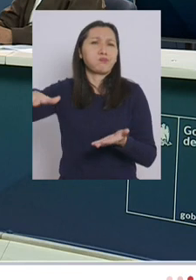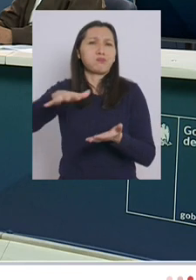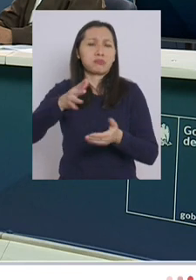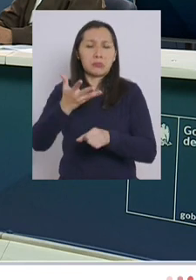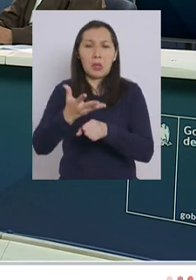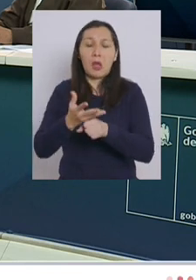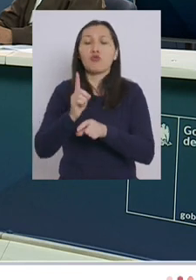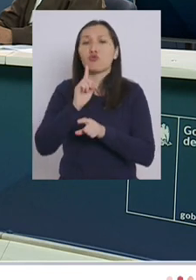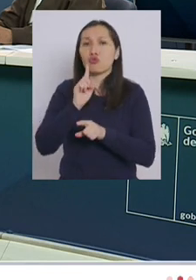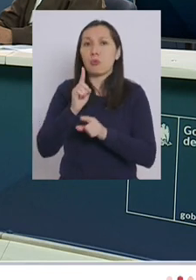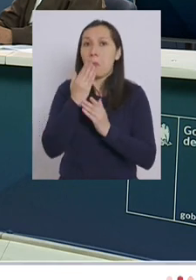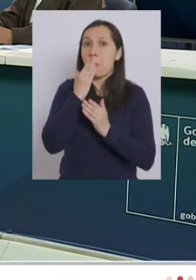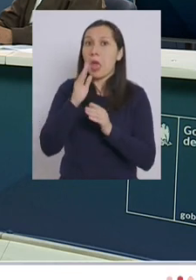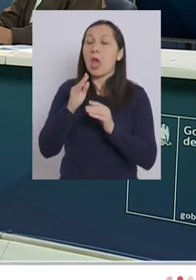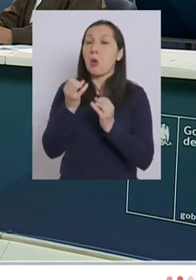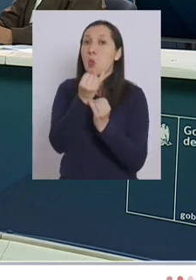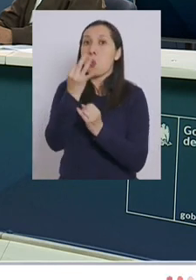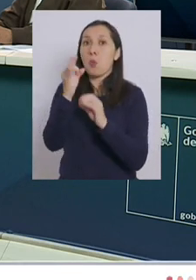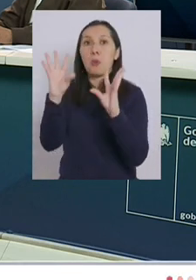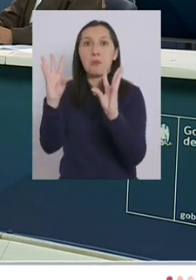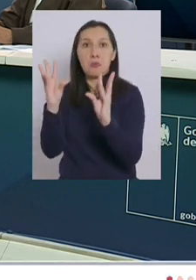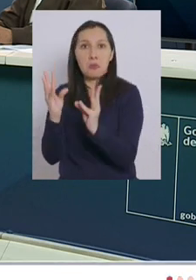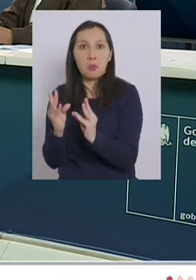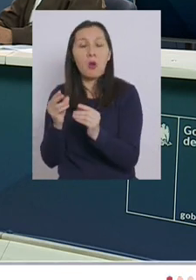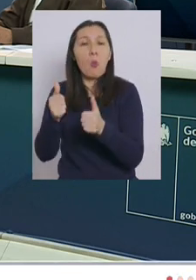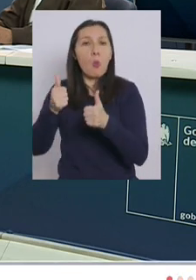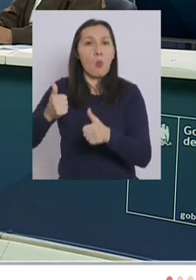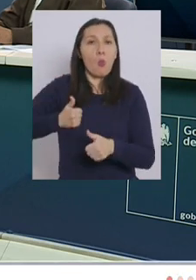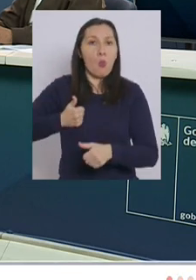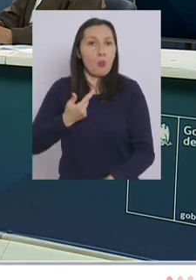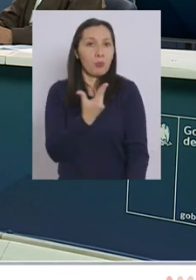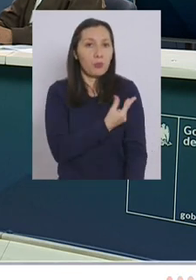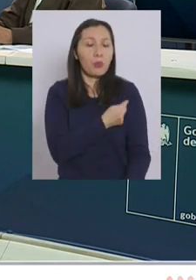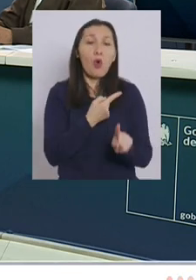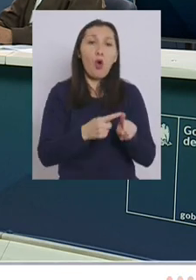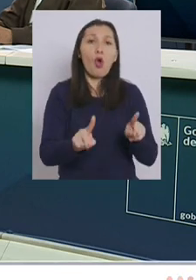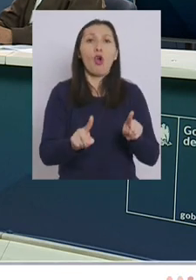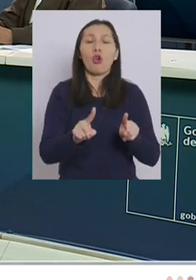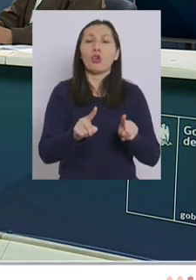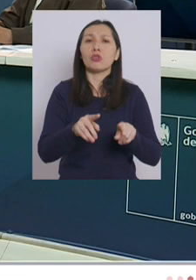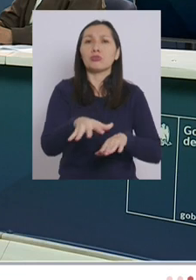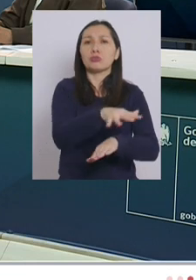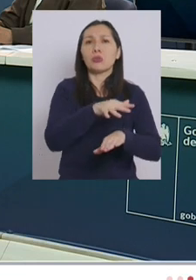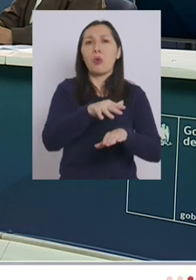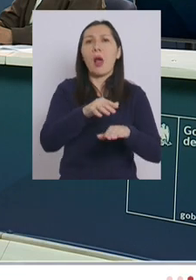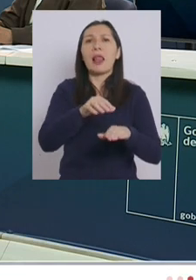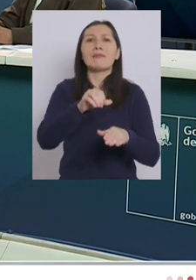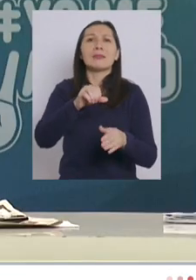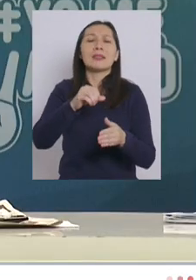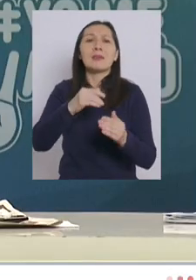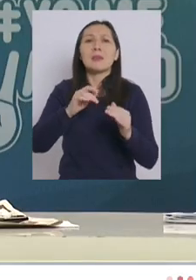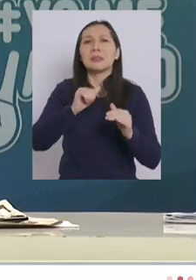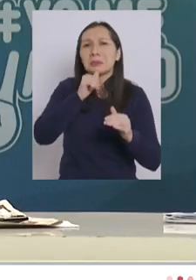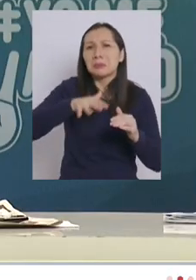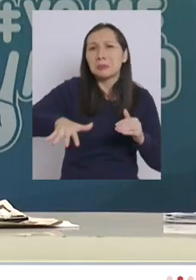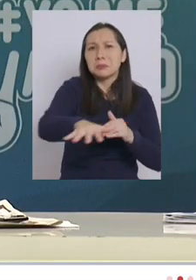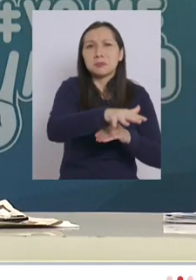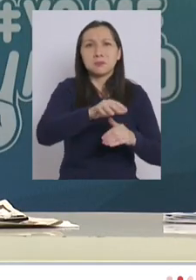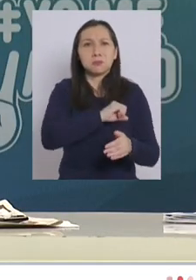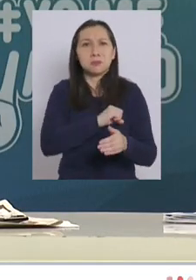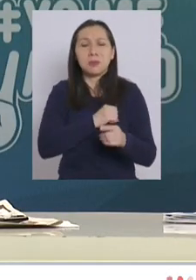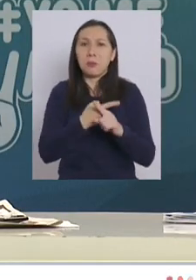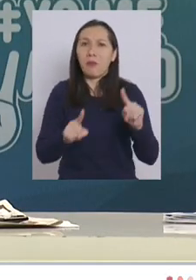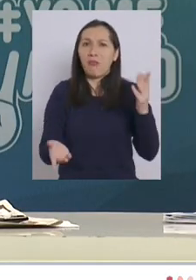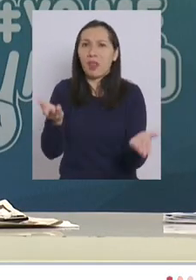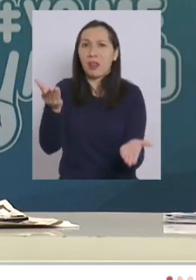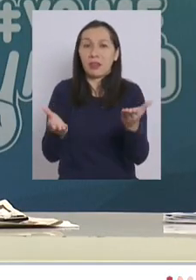incluso presentan mejores cifras de vacunación que otras que están en el sector poniente muchas gracias la primera parte